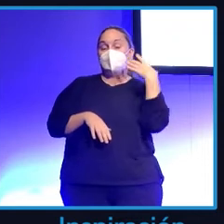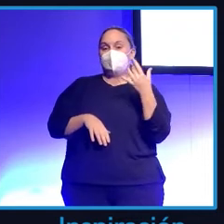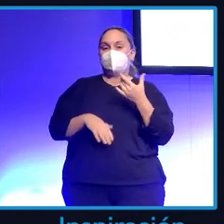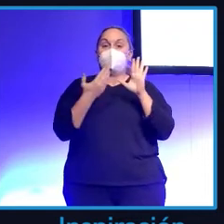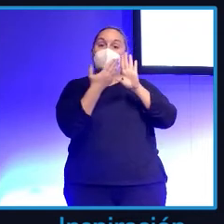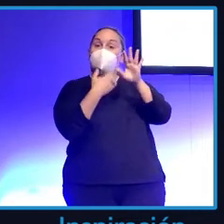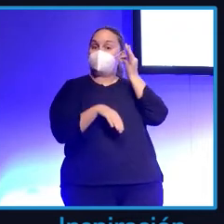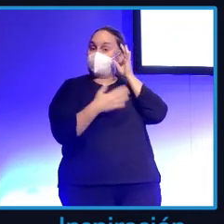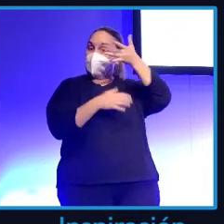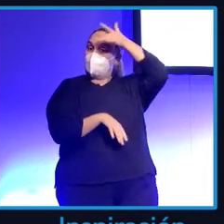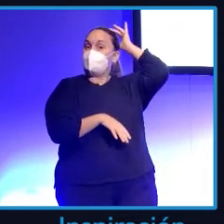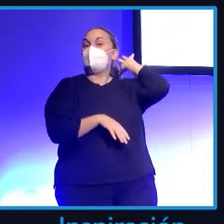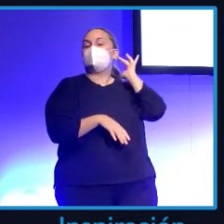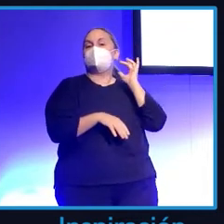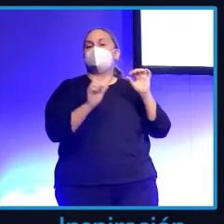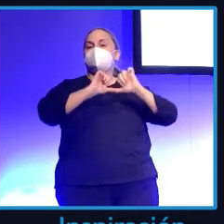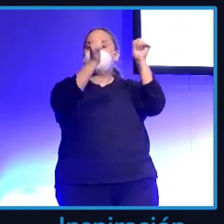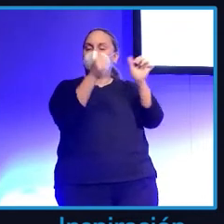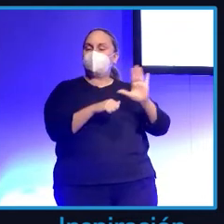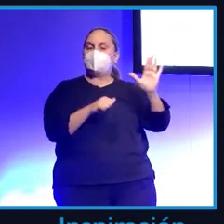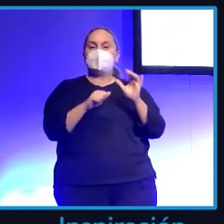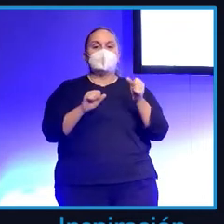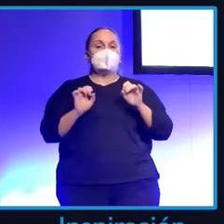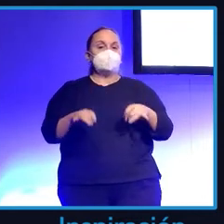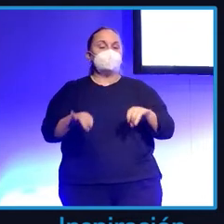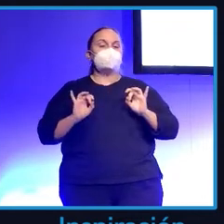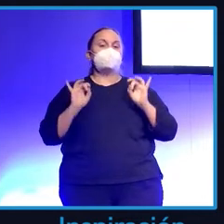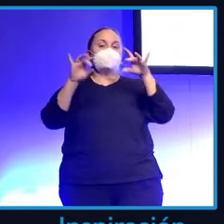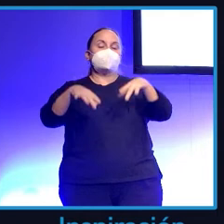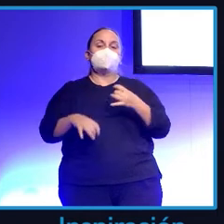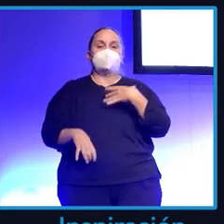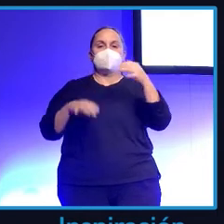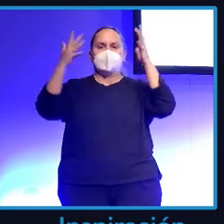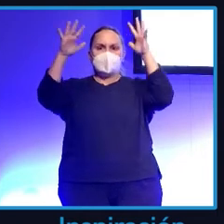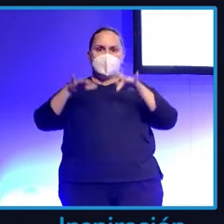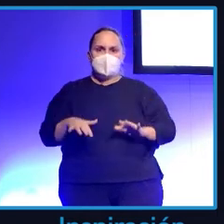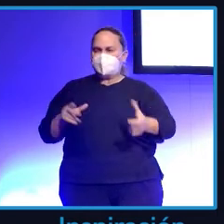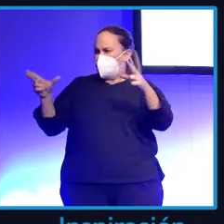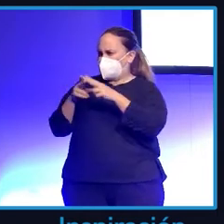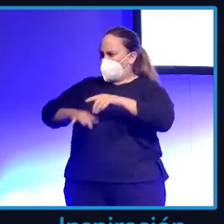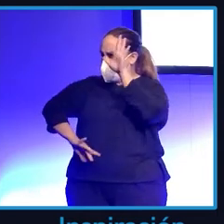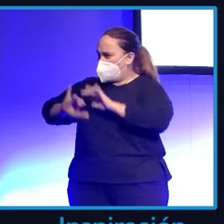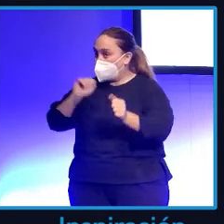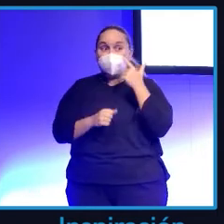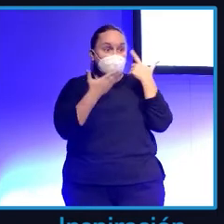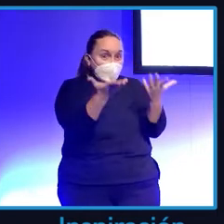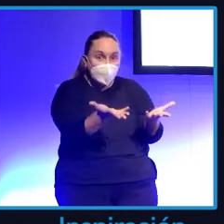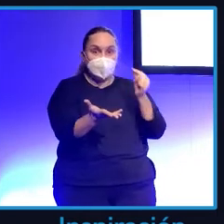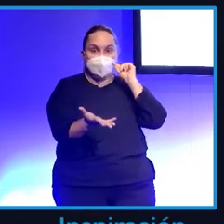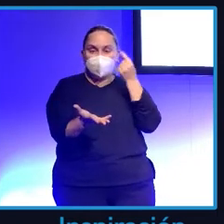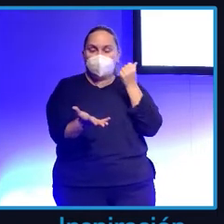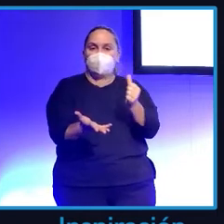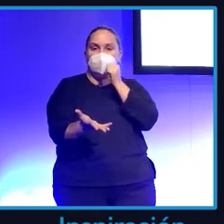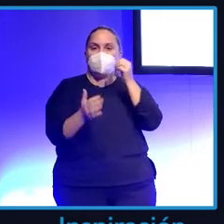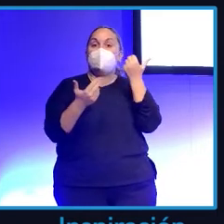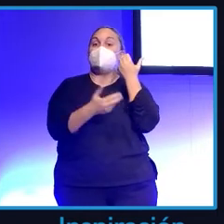sus versiones de Blancanieves en el que decía estoy hasta el coño de limpiar, pero te has enterado en agua fría, no sé qué. Bueno, pues lo de que la lejía iba